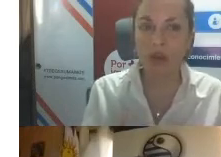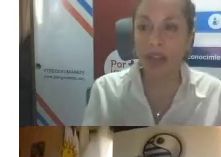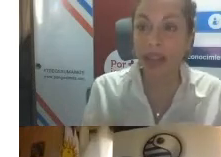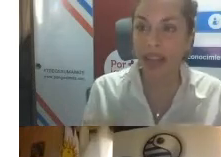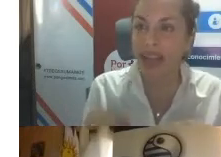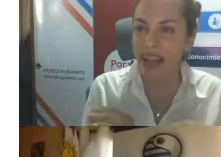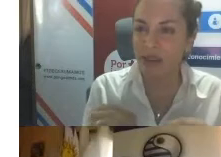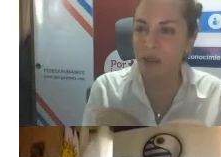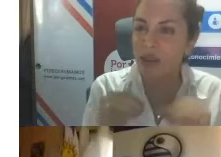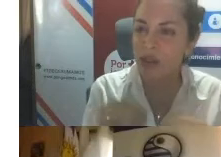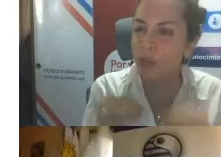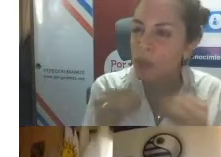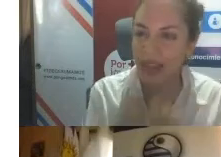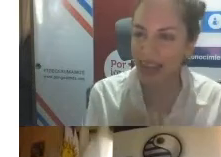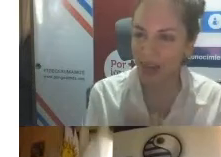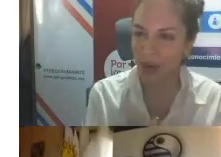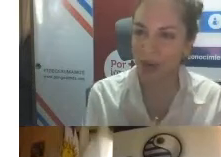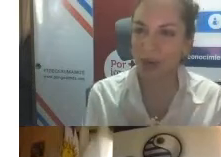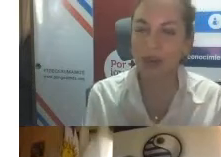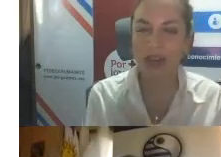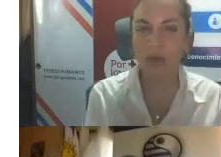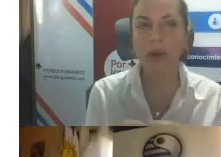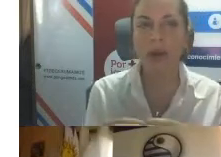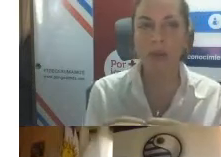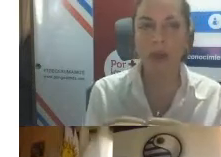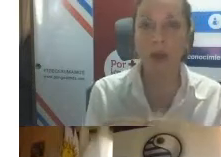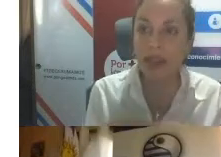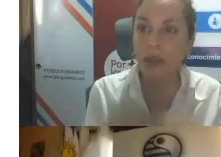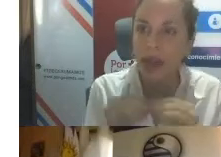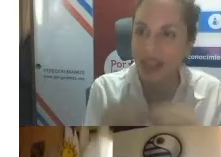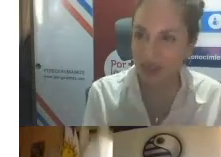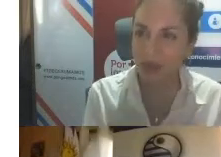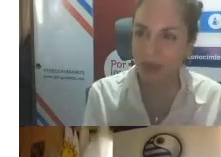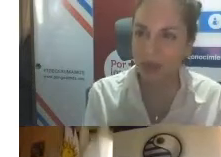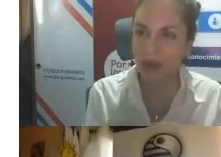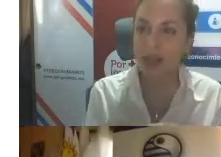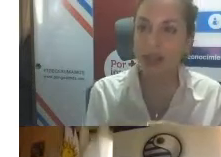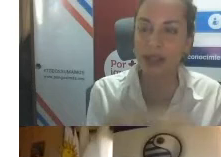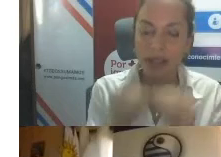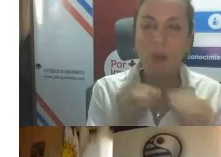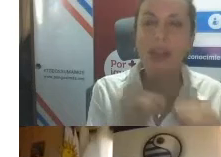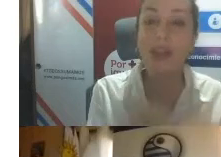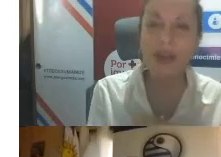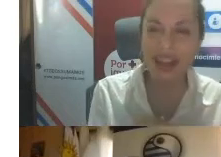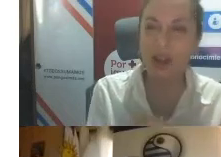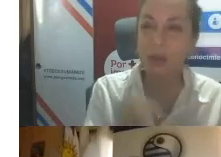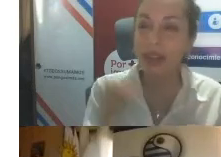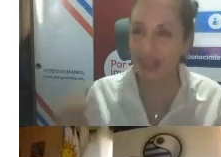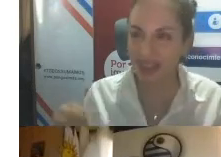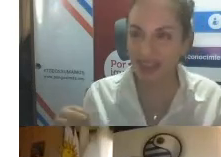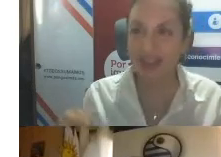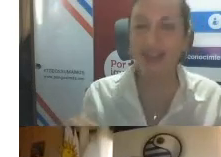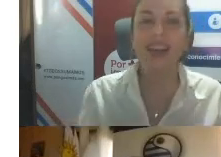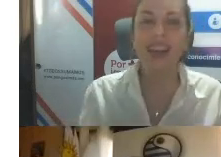conocen que fue un proceso muy largo, ¿no? Llevó cuatro años, ¿no? Desde el 2002 al